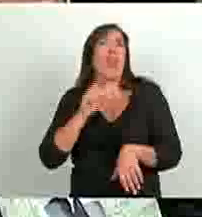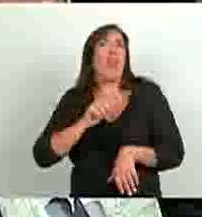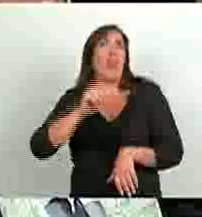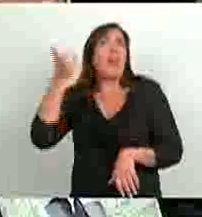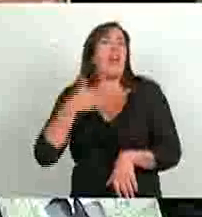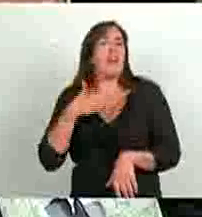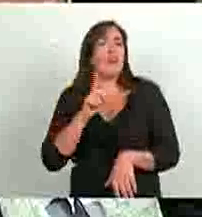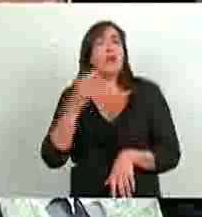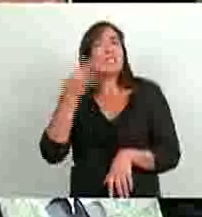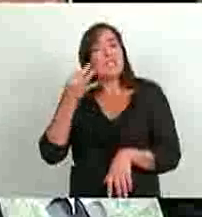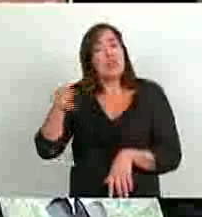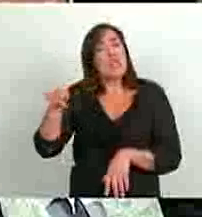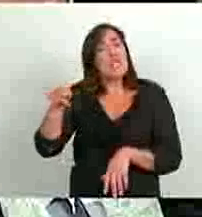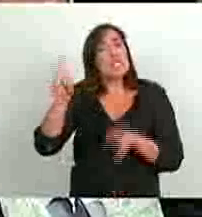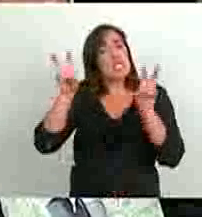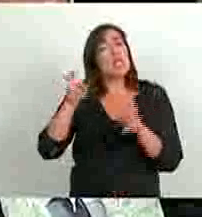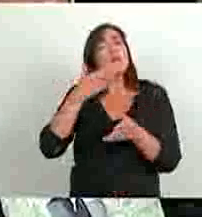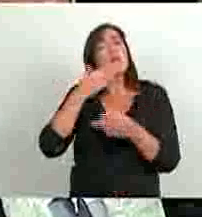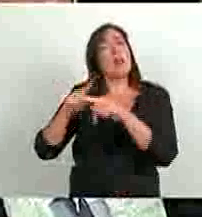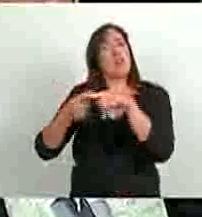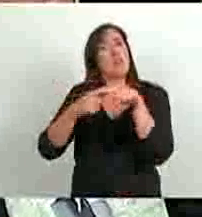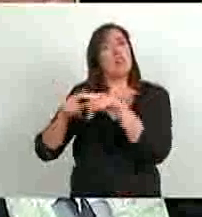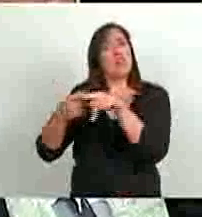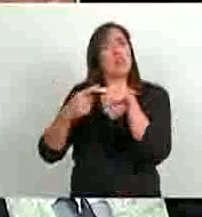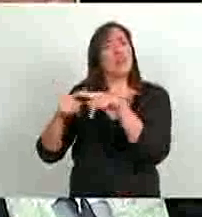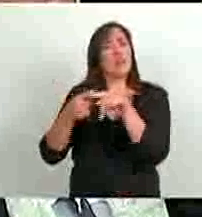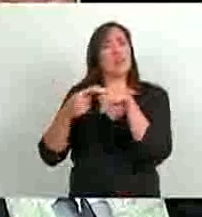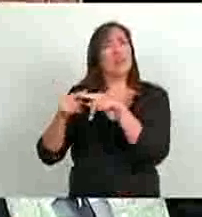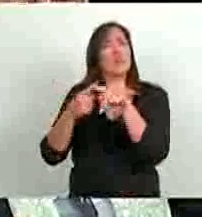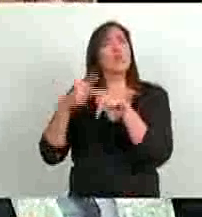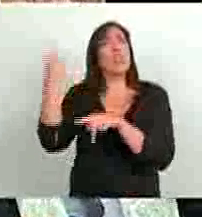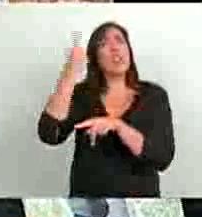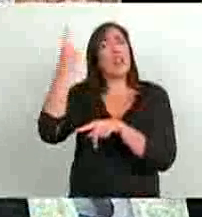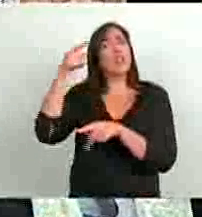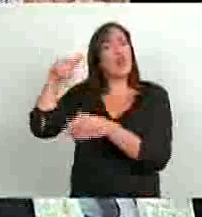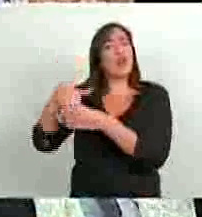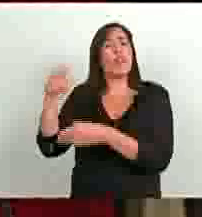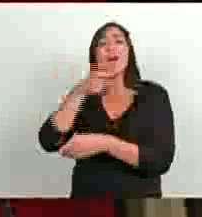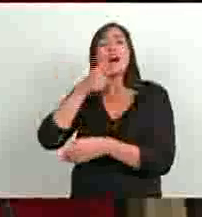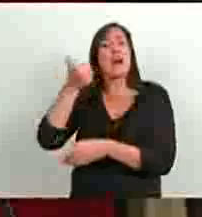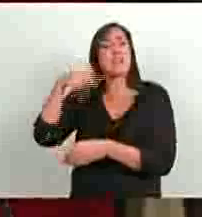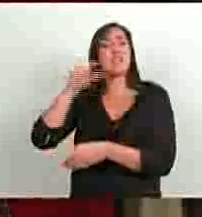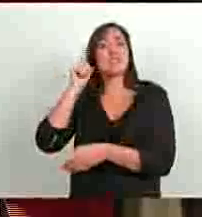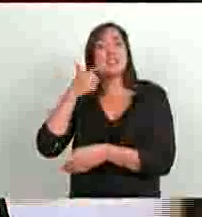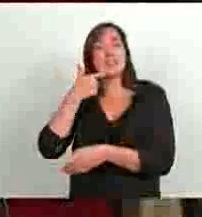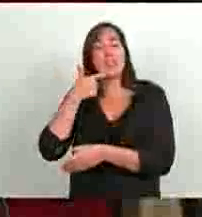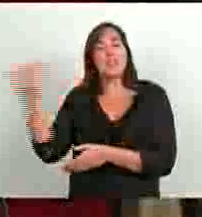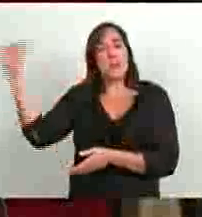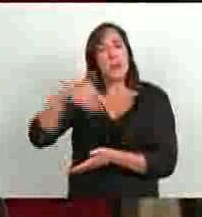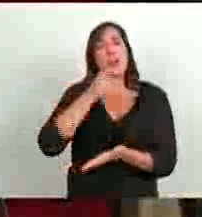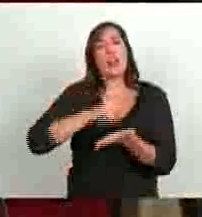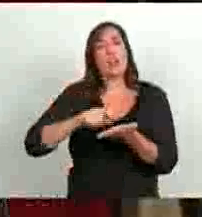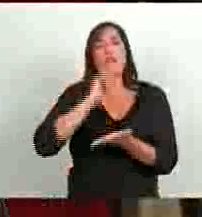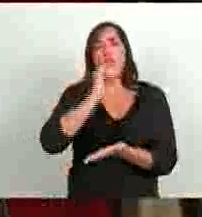discutirán, obviamente, con el director general del ANSES que vendrá a hacer el informe. El